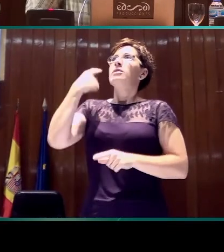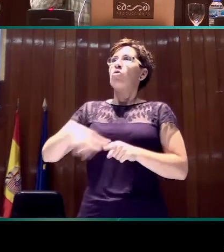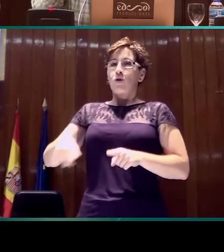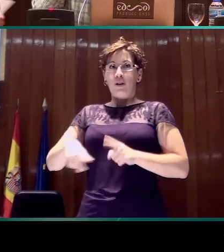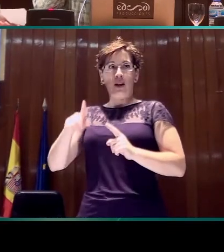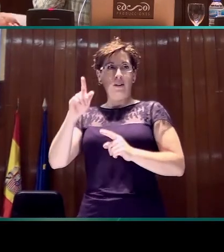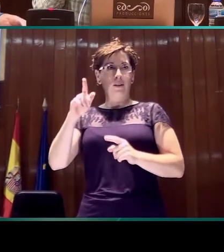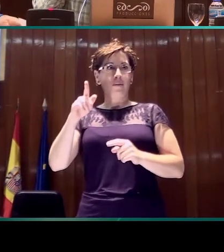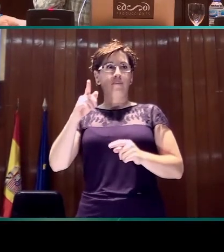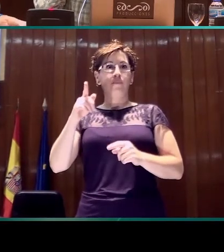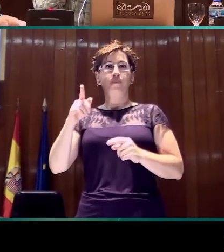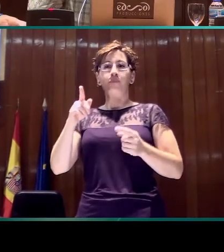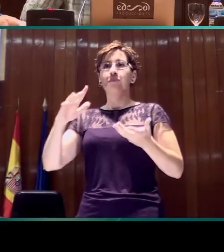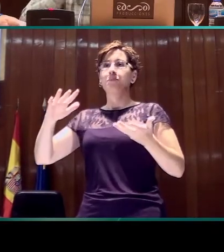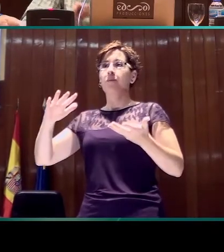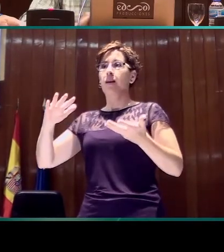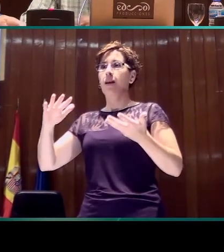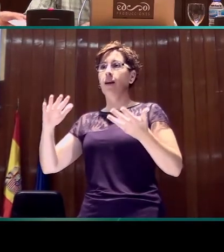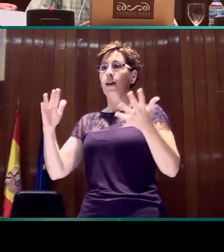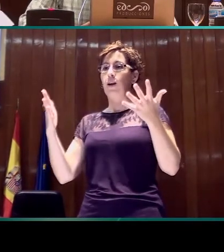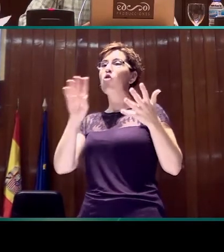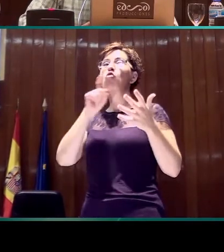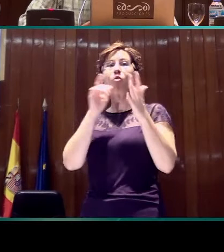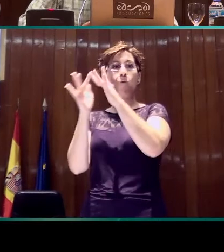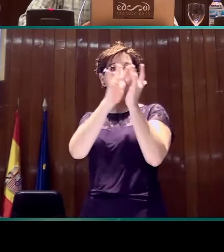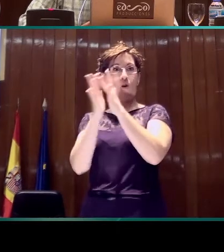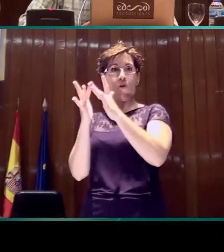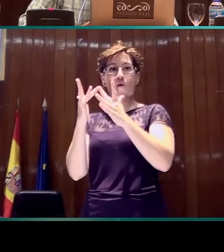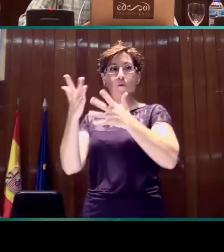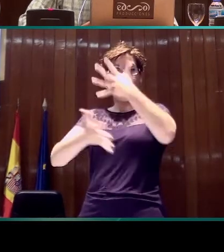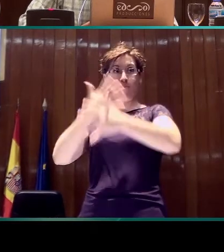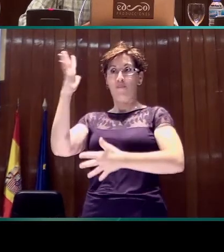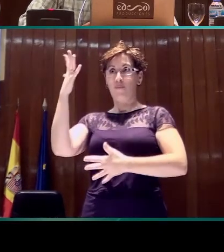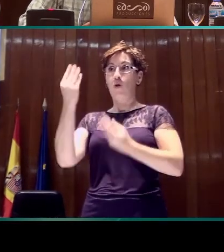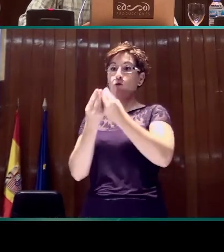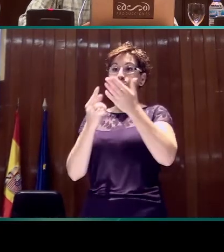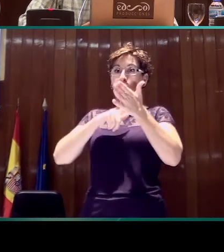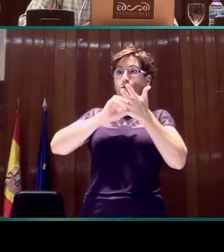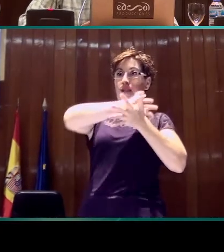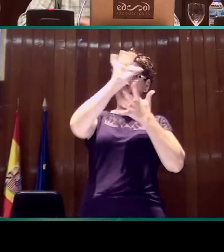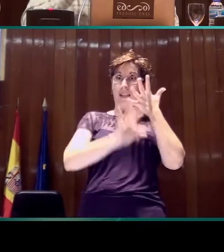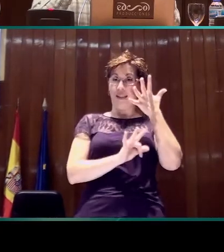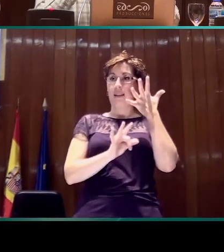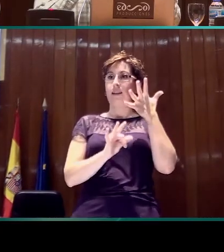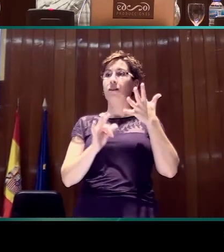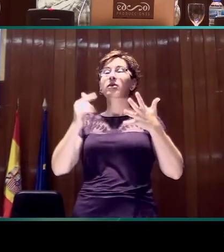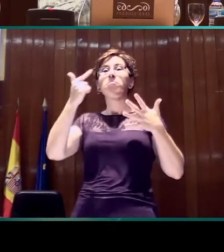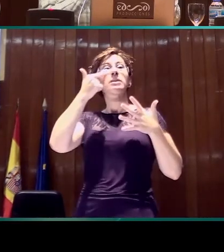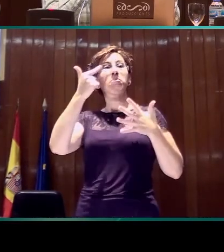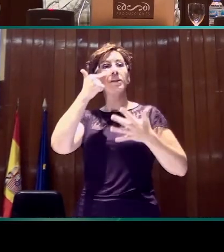las interacciones de la mano dominante con la... Sí. Con la mano... Con la boyalista, pues normalmente la mano